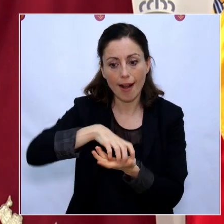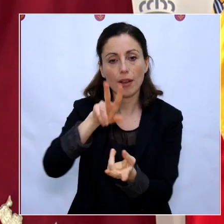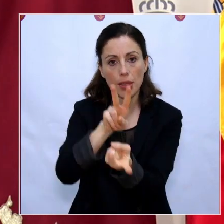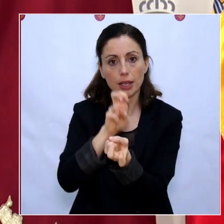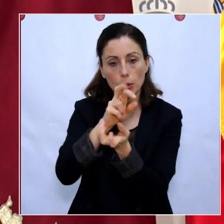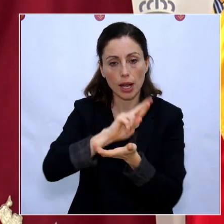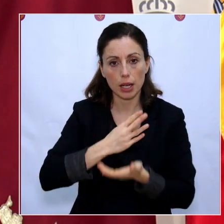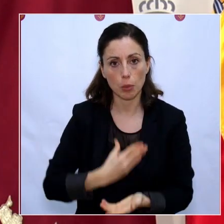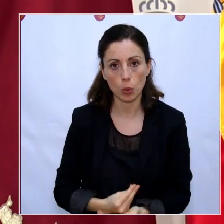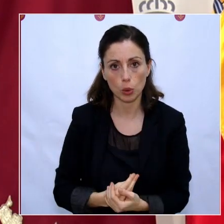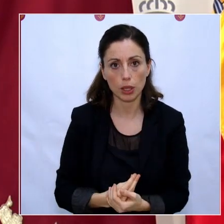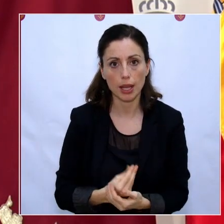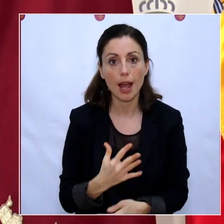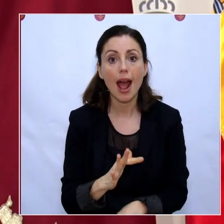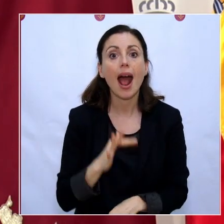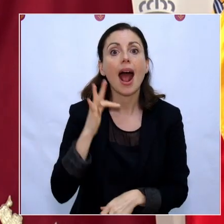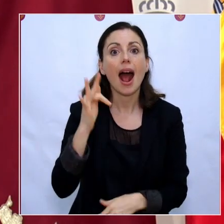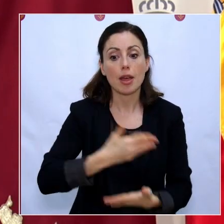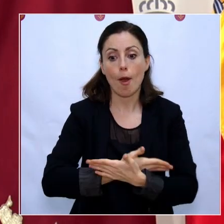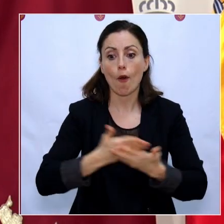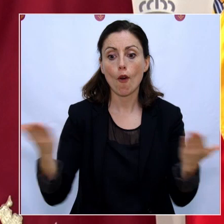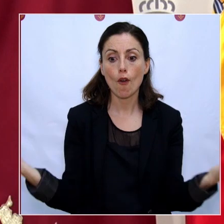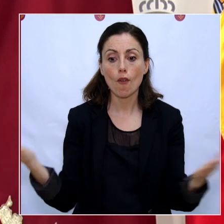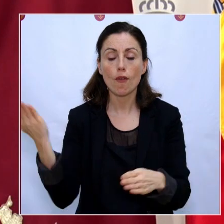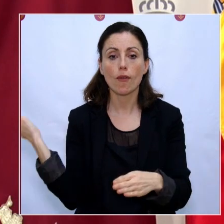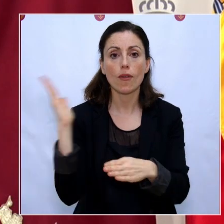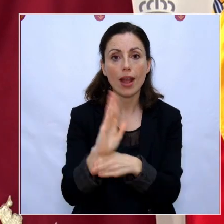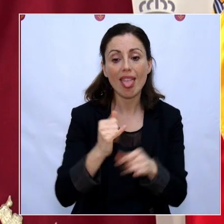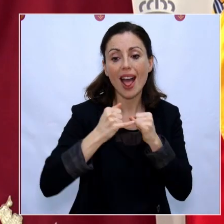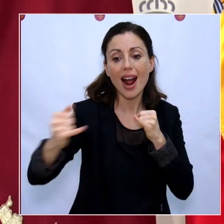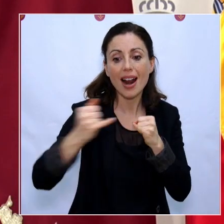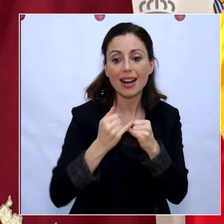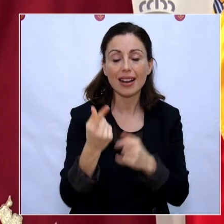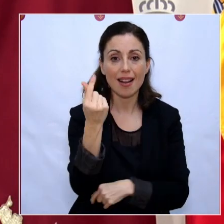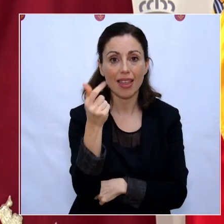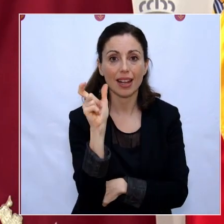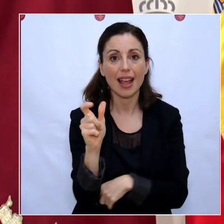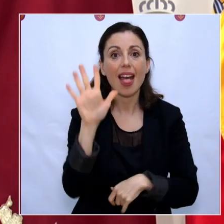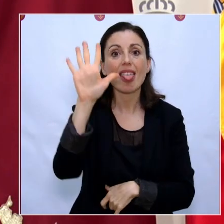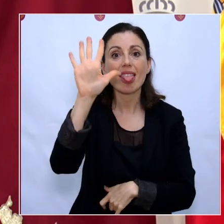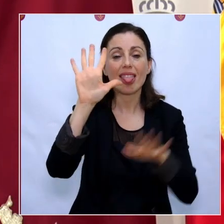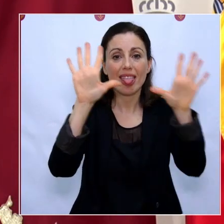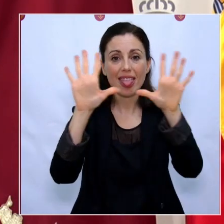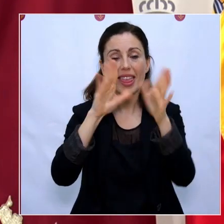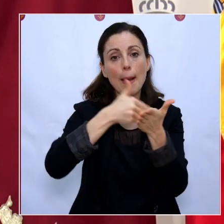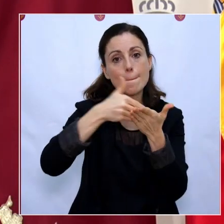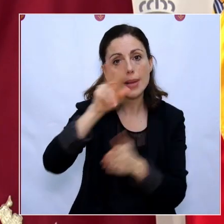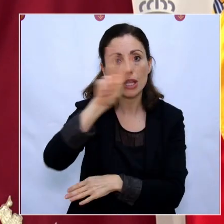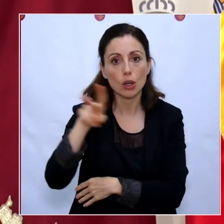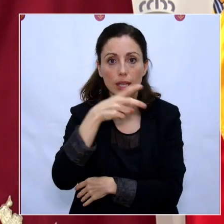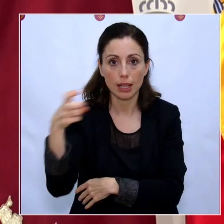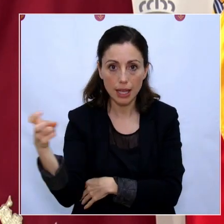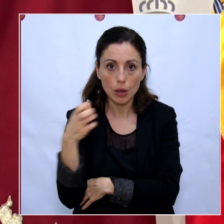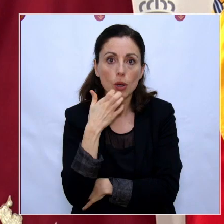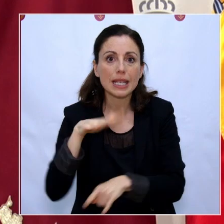Murcia. Y hemos puesto a su disposición, del mismo modo, una línea de crédito de 10 millones de euros para aliviar posibles tensiones de